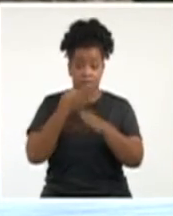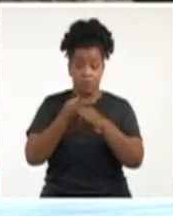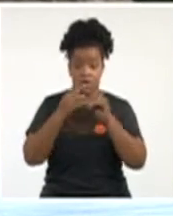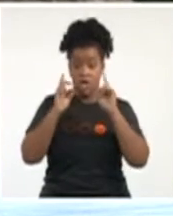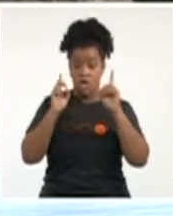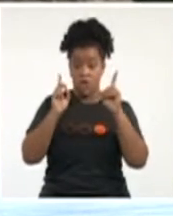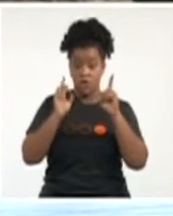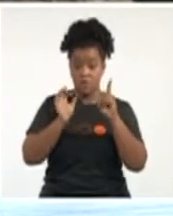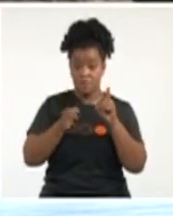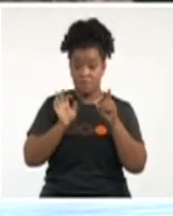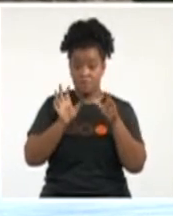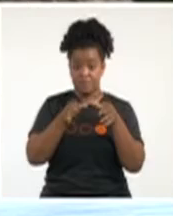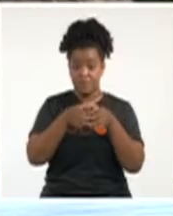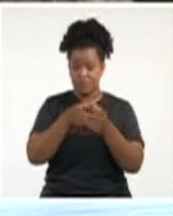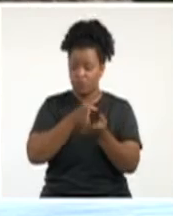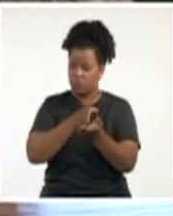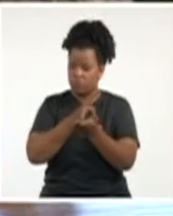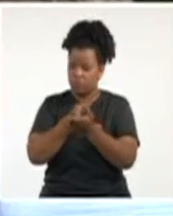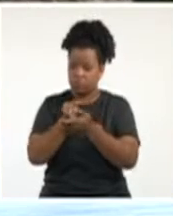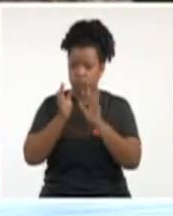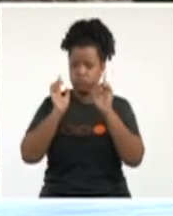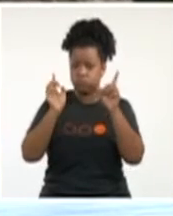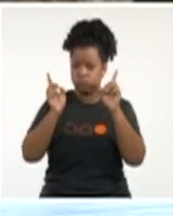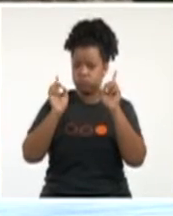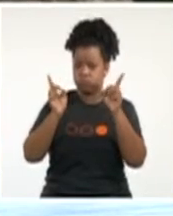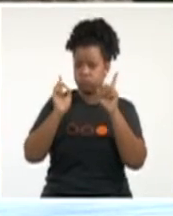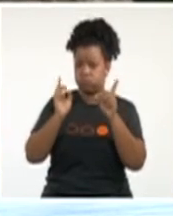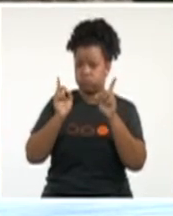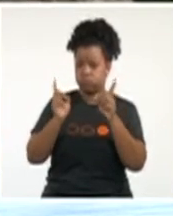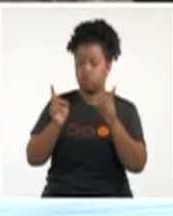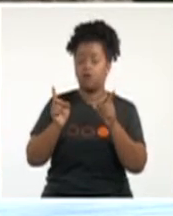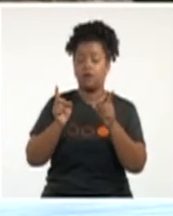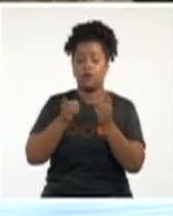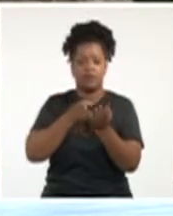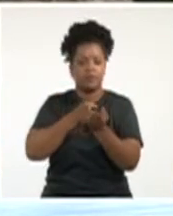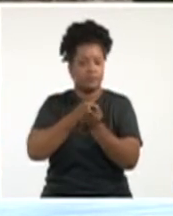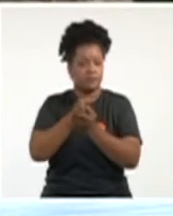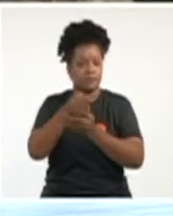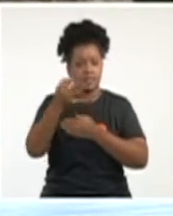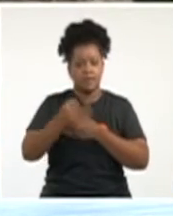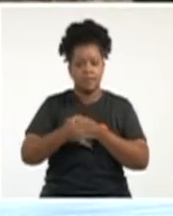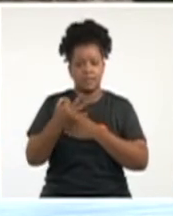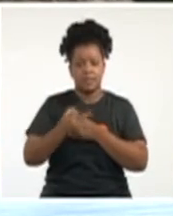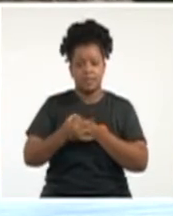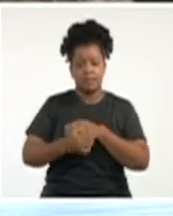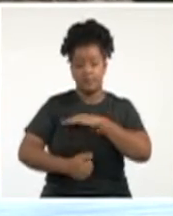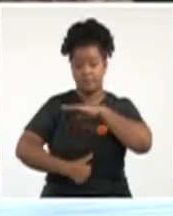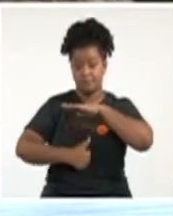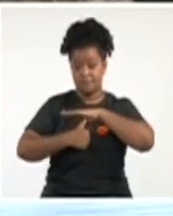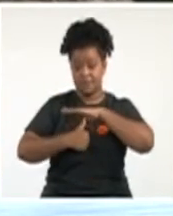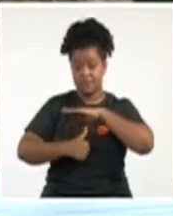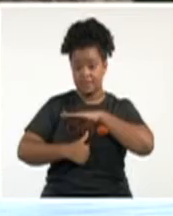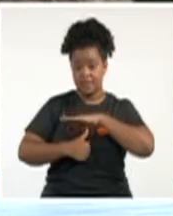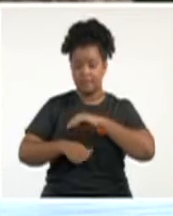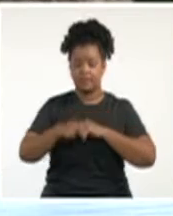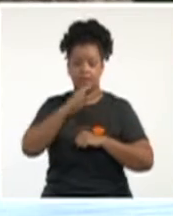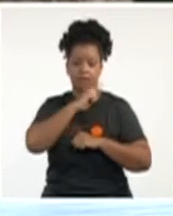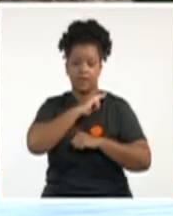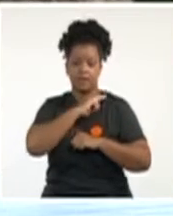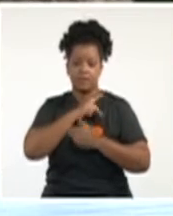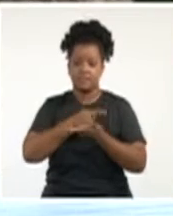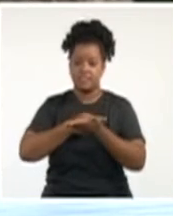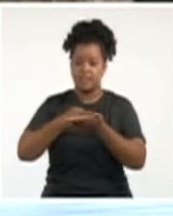de manera ininterrumpida, desde ese tiempo para acá, encabezada por el presidente, hacemos toda la semana,